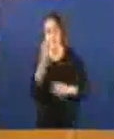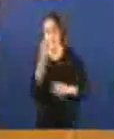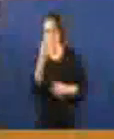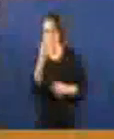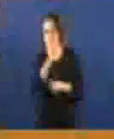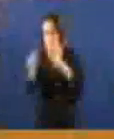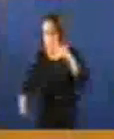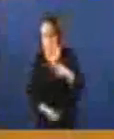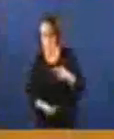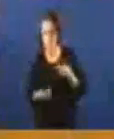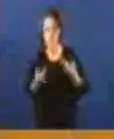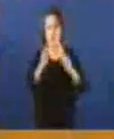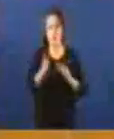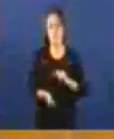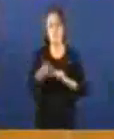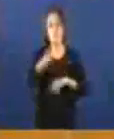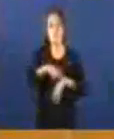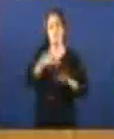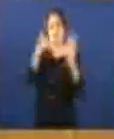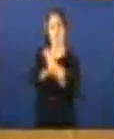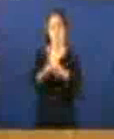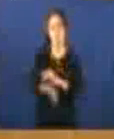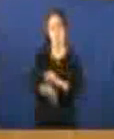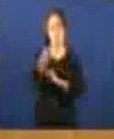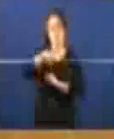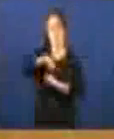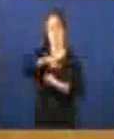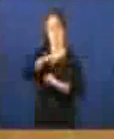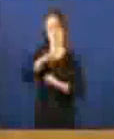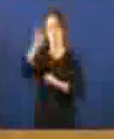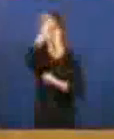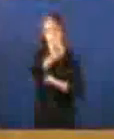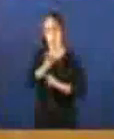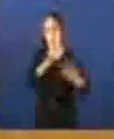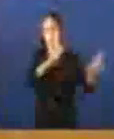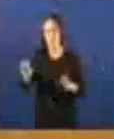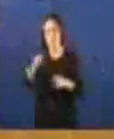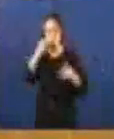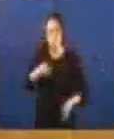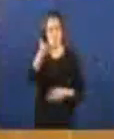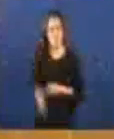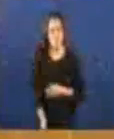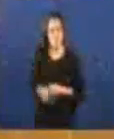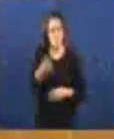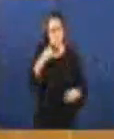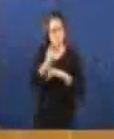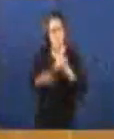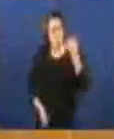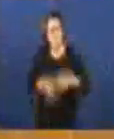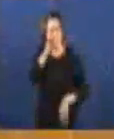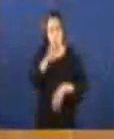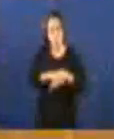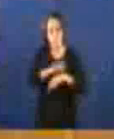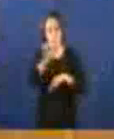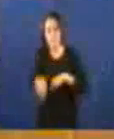explicaría un pouco máis a nosa posición a respecto destas cuestións que son vitais para que se cumpla ou non